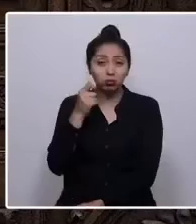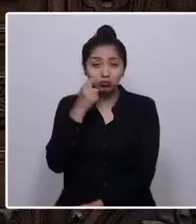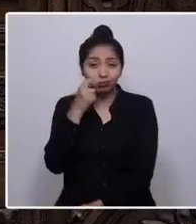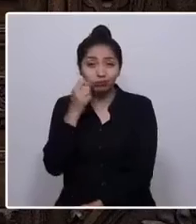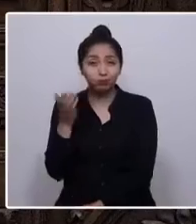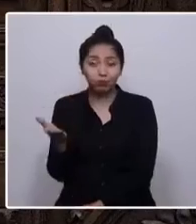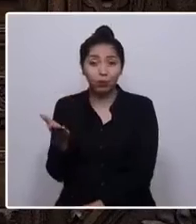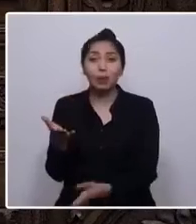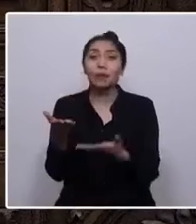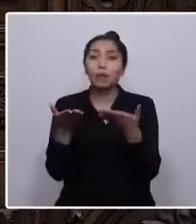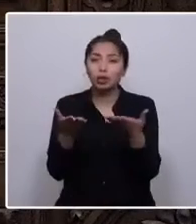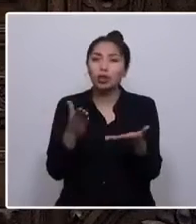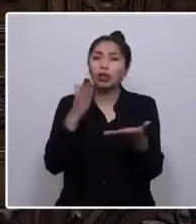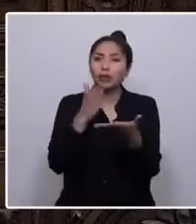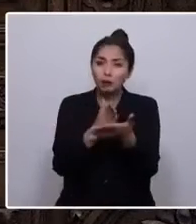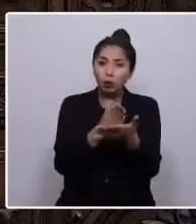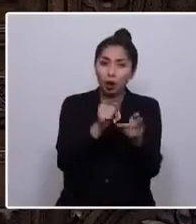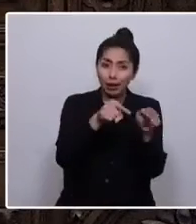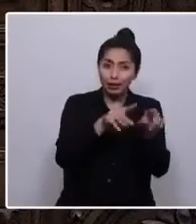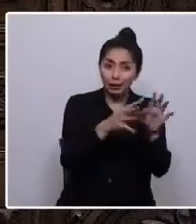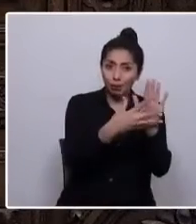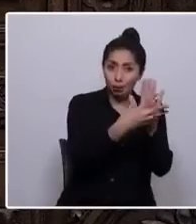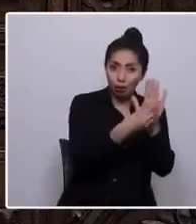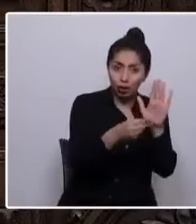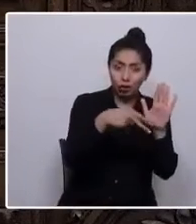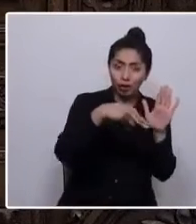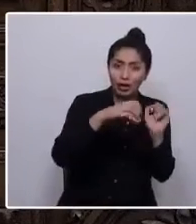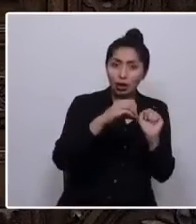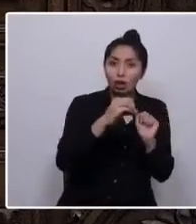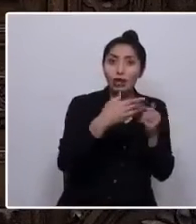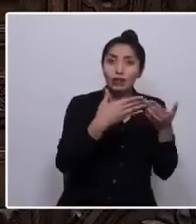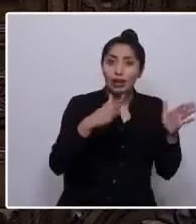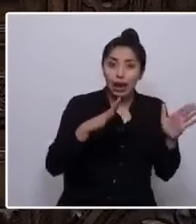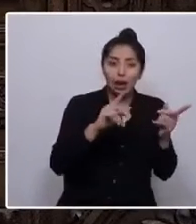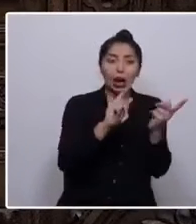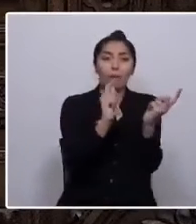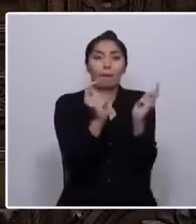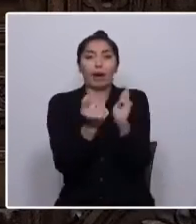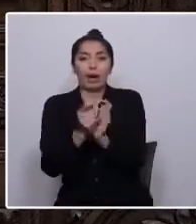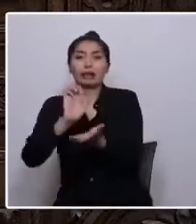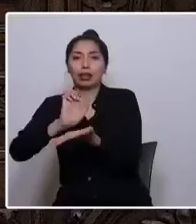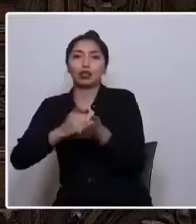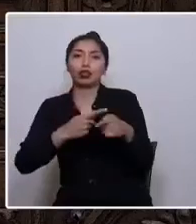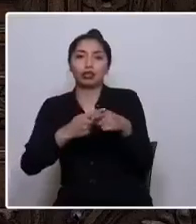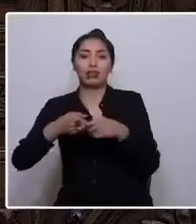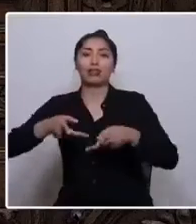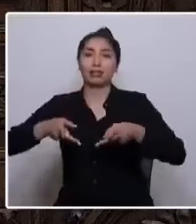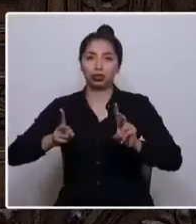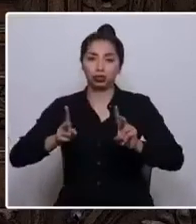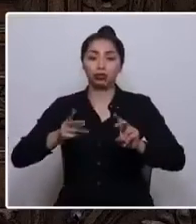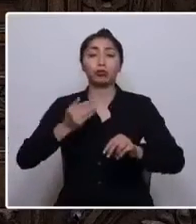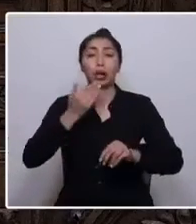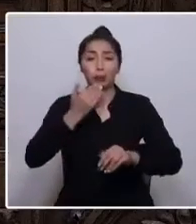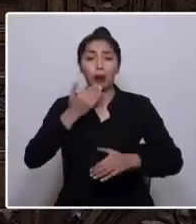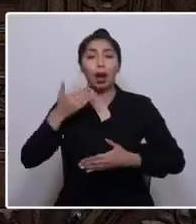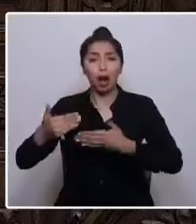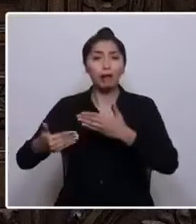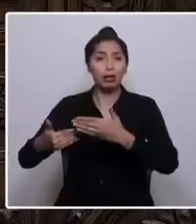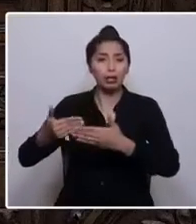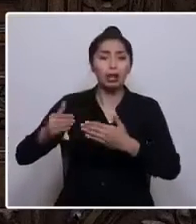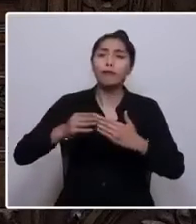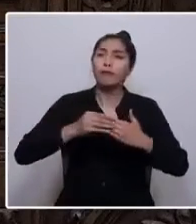transitar de un Estado neoliberal a un Estado social de derecho. Pero también debemos avanzar en delegar y